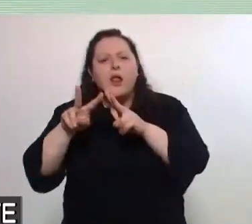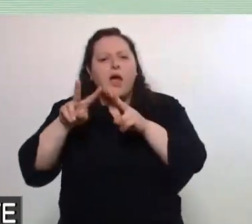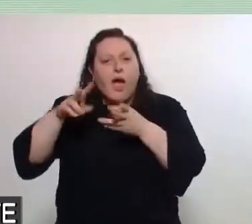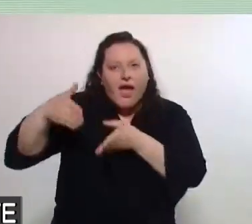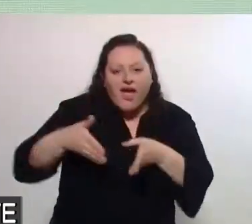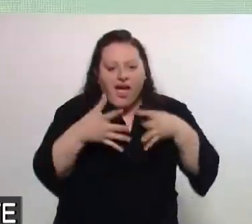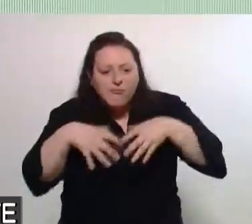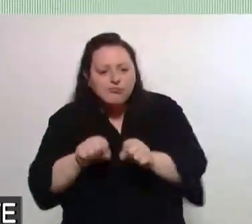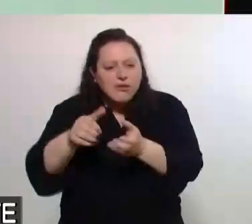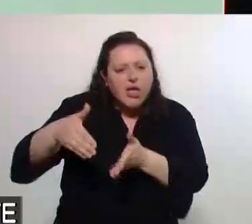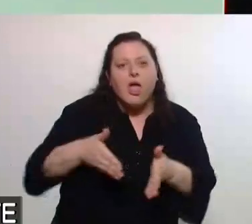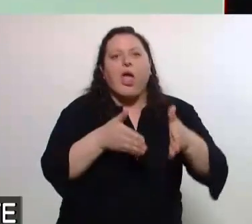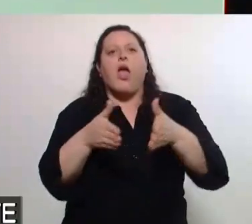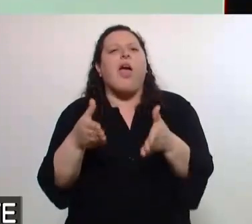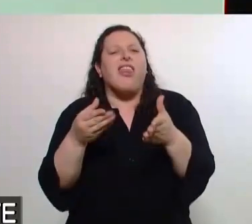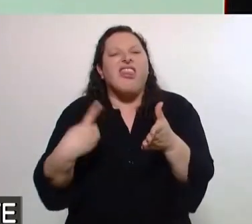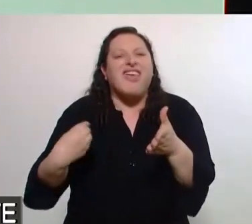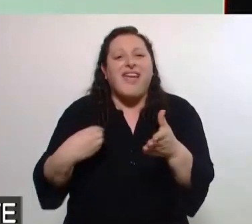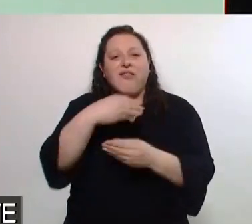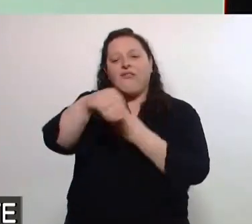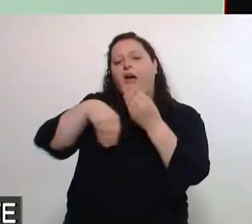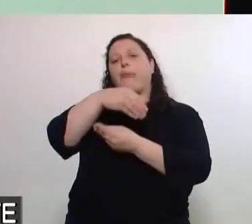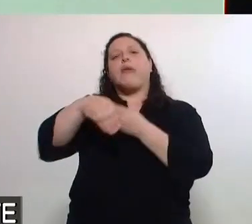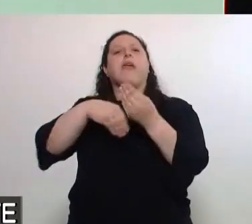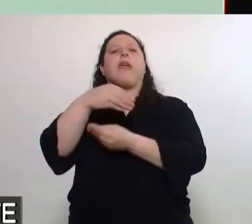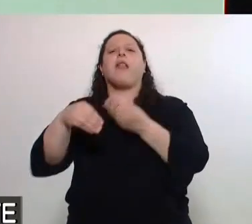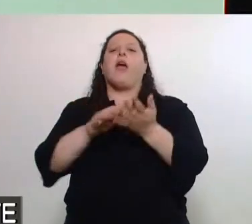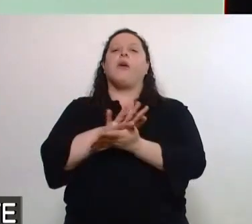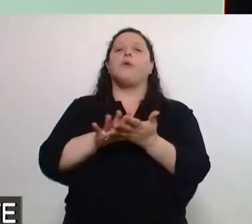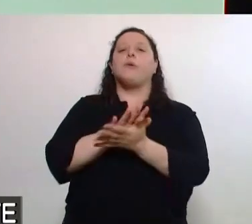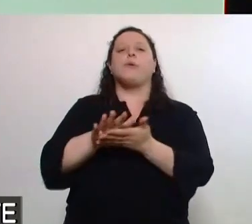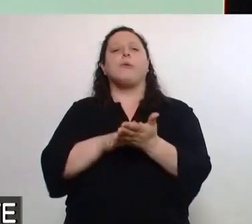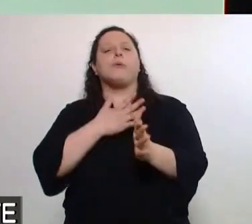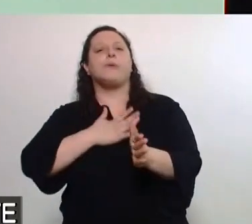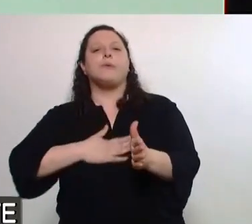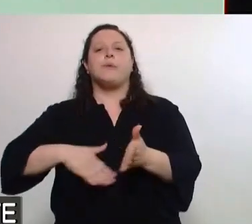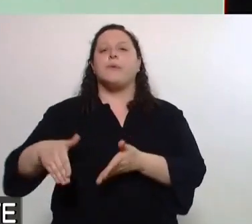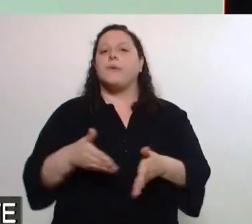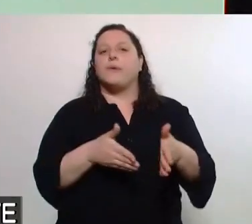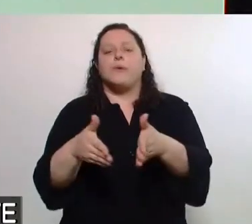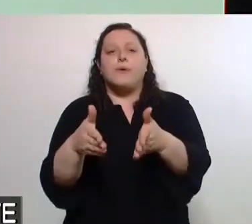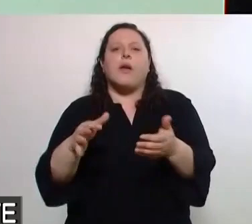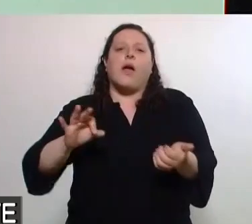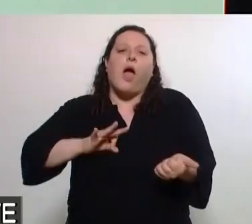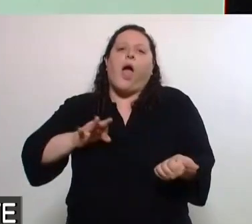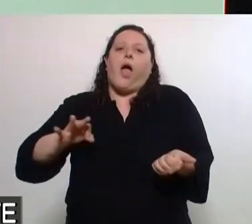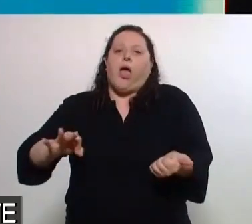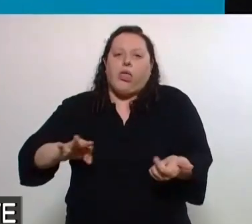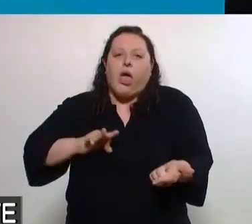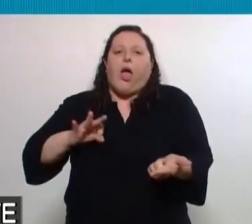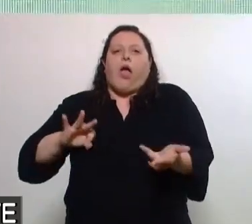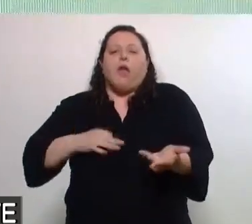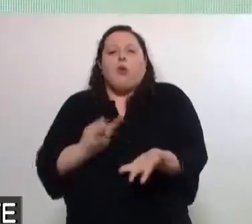solución para las familias. Eso de andar todos los años, renovando,